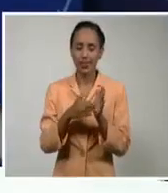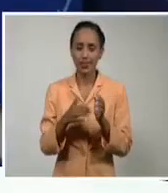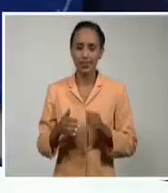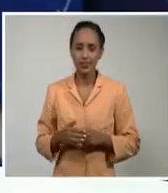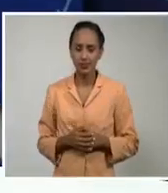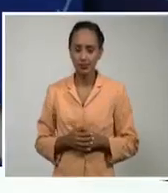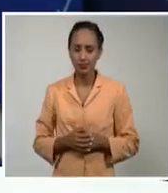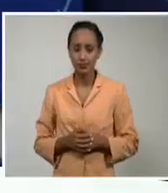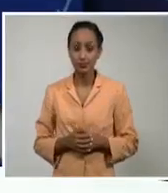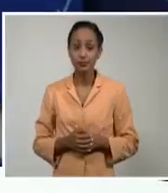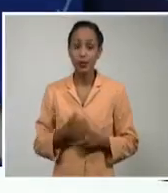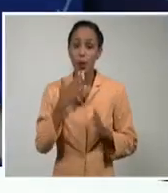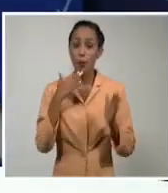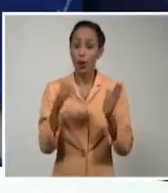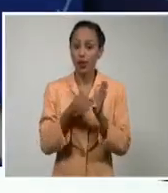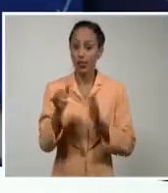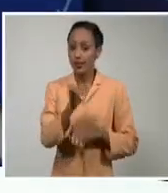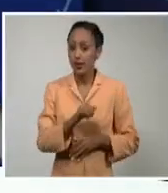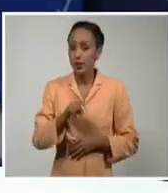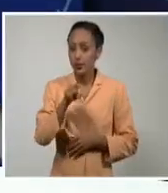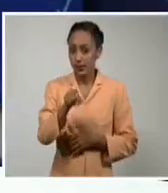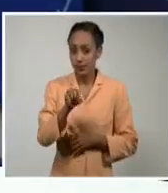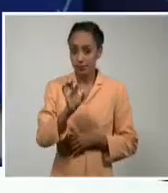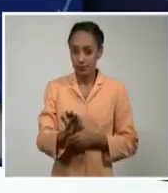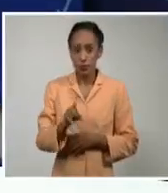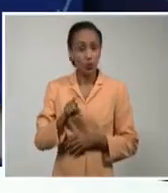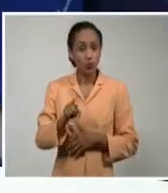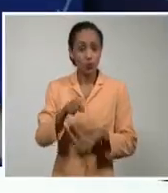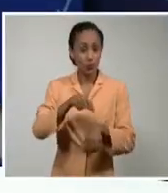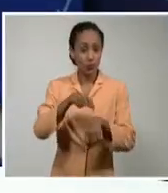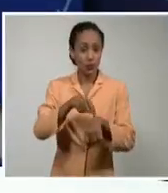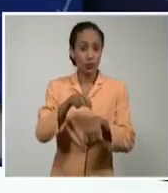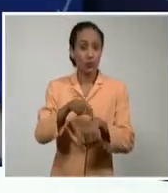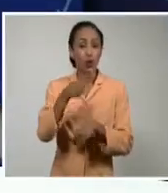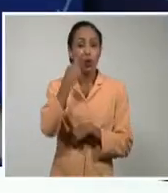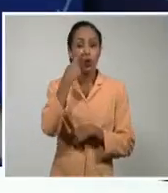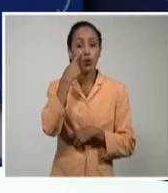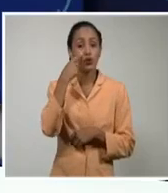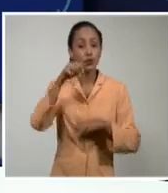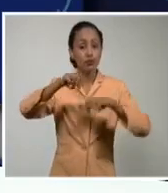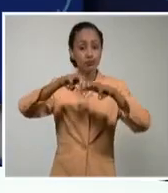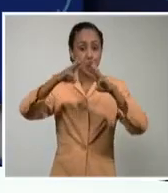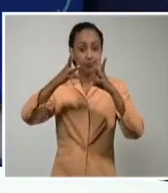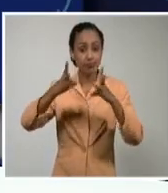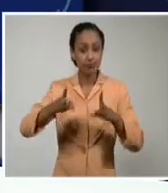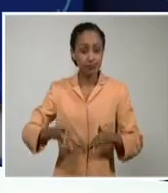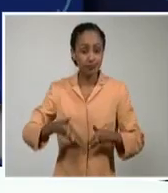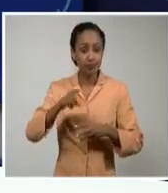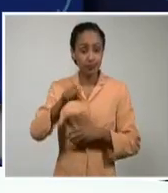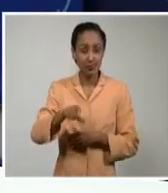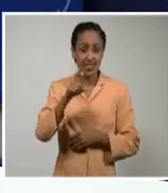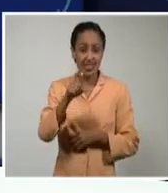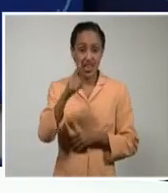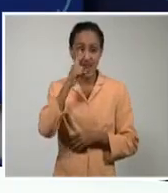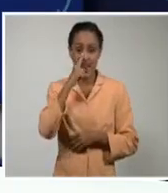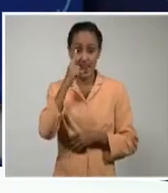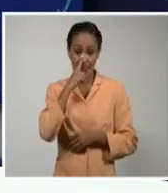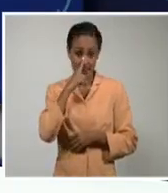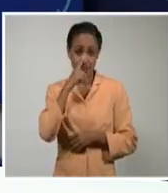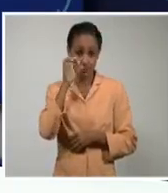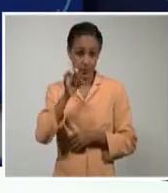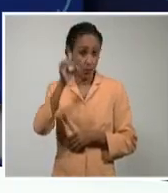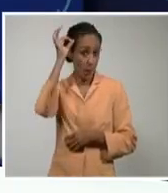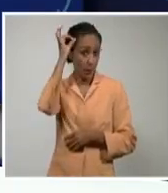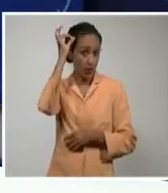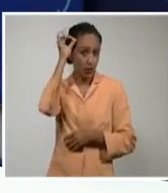Muy buenas tardes también para ti Alejandro. Y de último minuto conocimos que el sitio digital de la cadena CNN en español destacó hoy